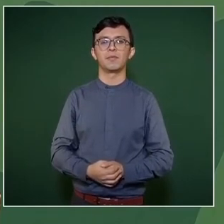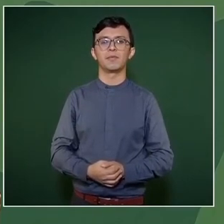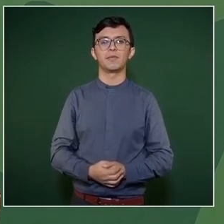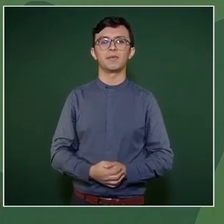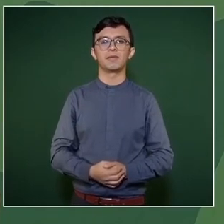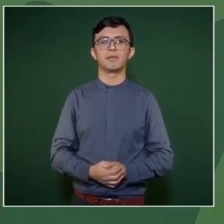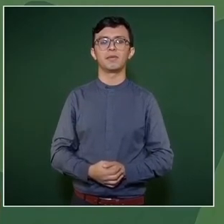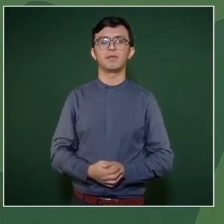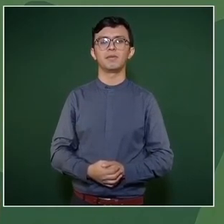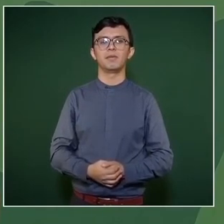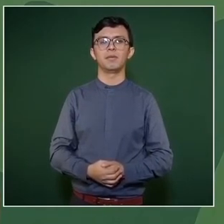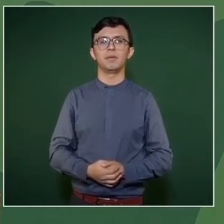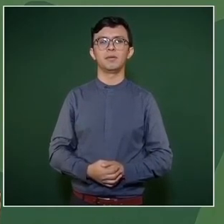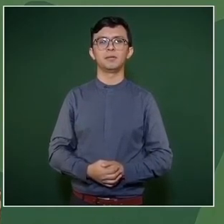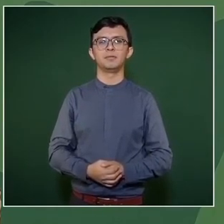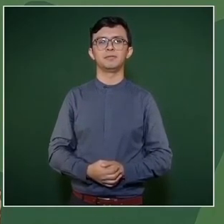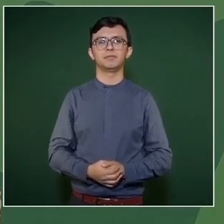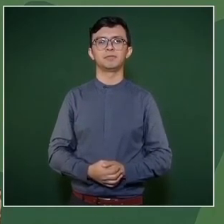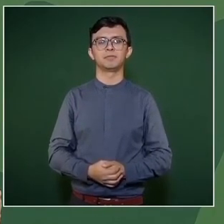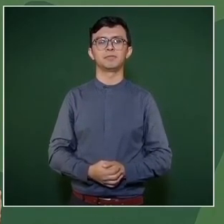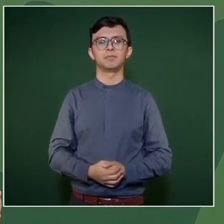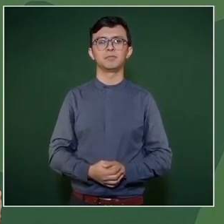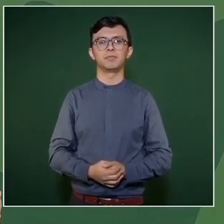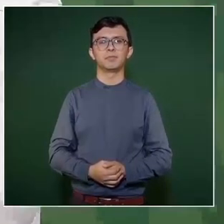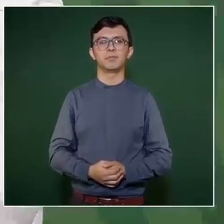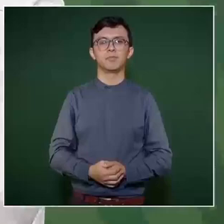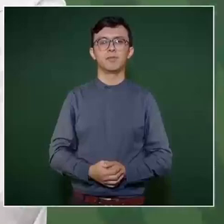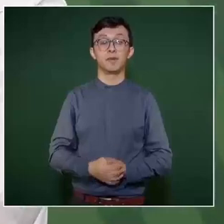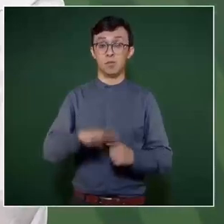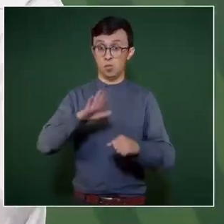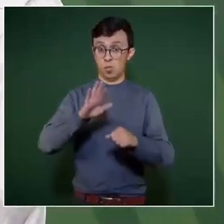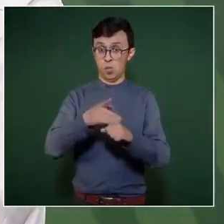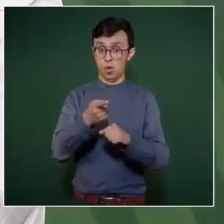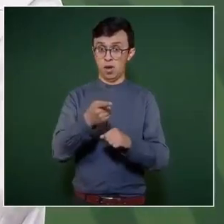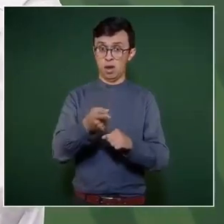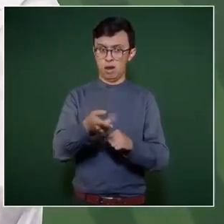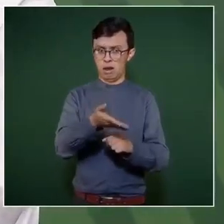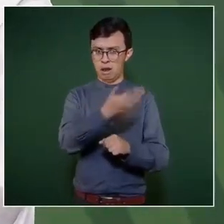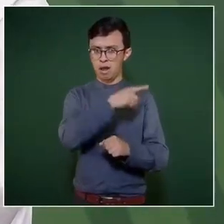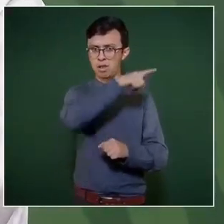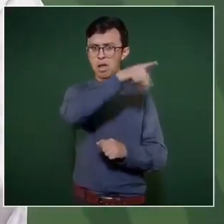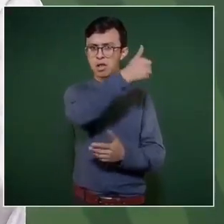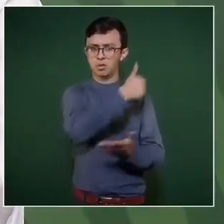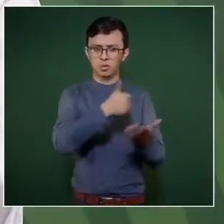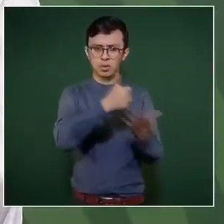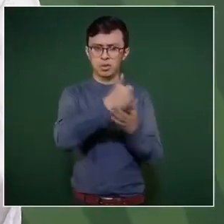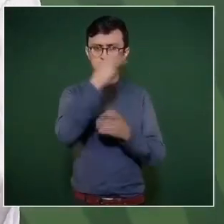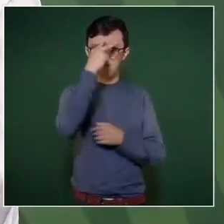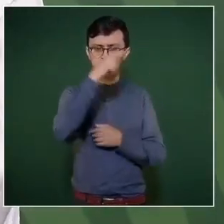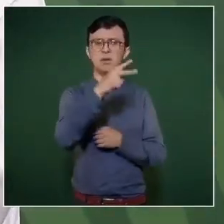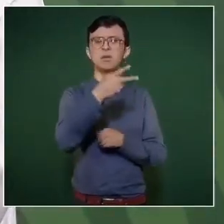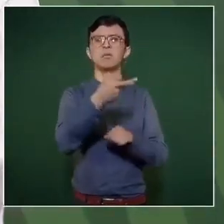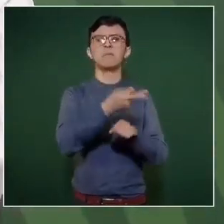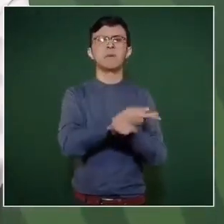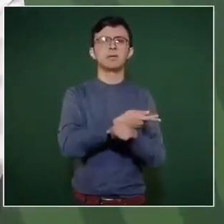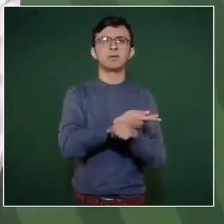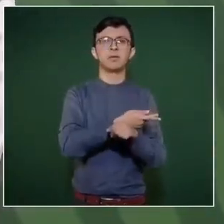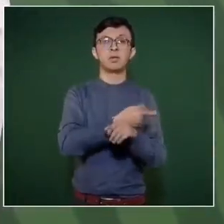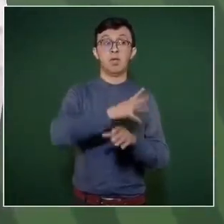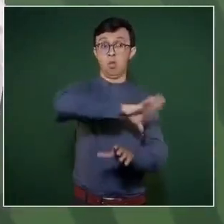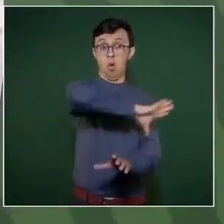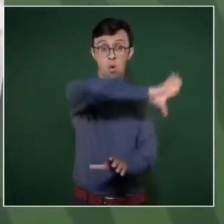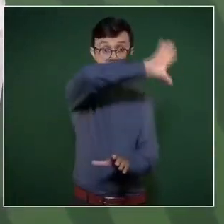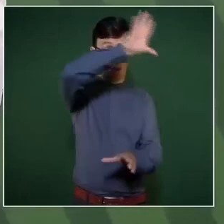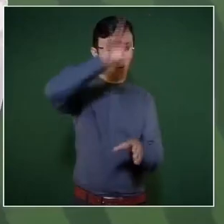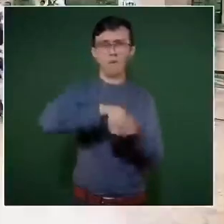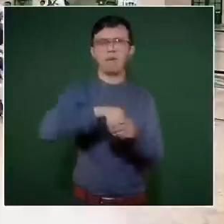Es que se había llegado al extremo en la Ciudad de México, no en toda la ciudad,